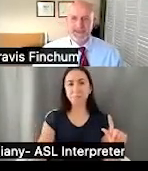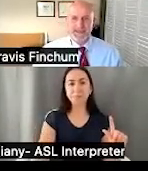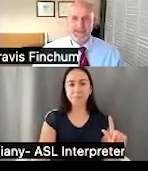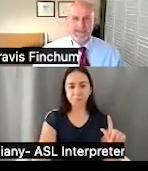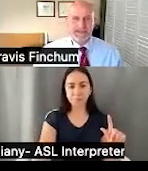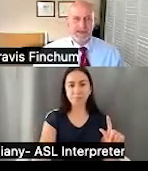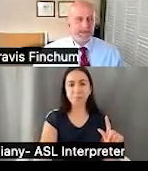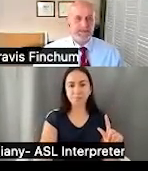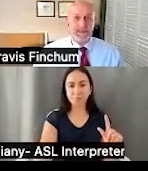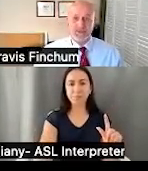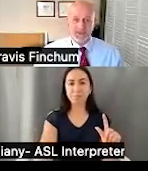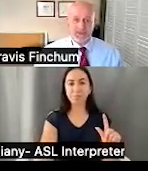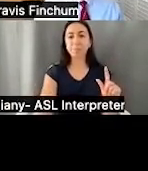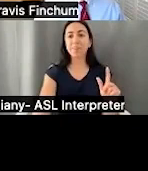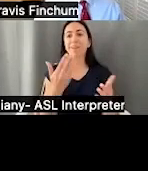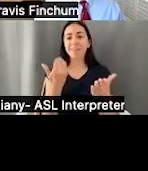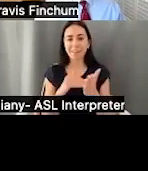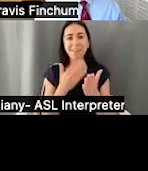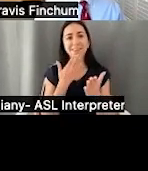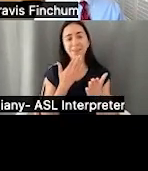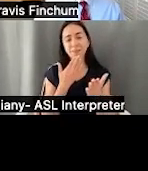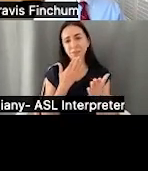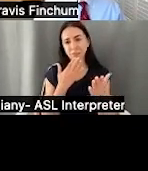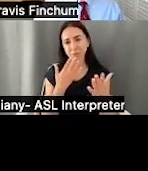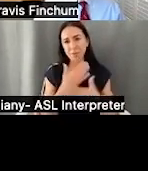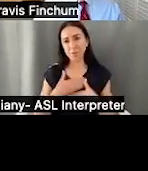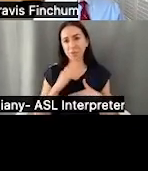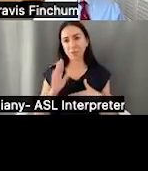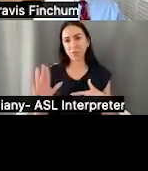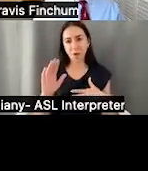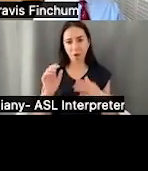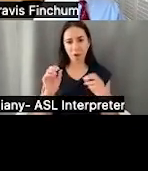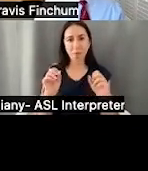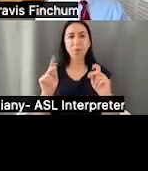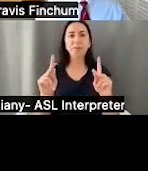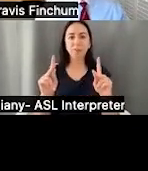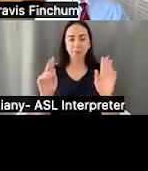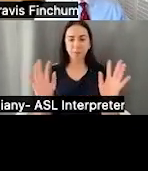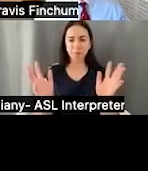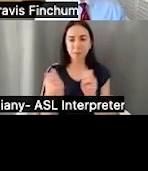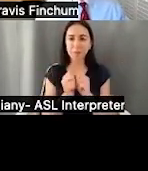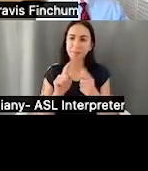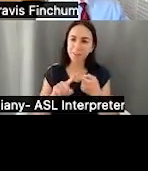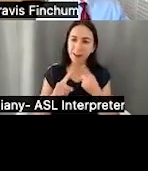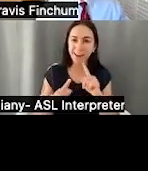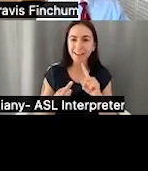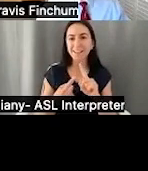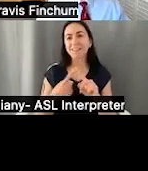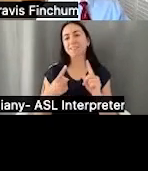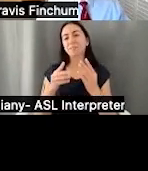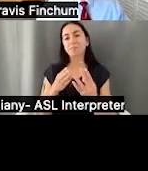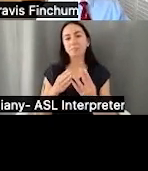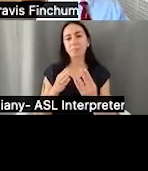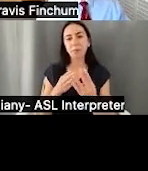PowerPoint. Muy bien. Y gracias. Aprecio la oportunidad siempre de hablar con nuestros amigos